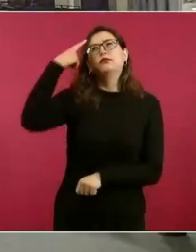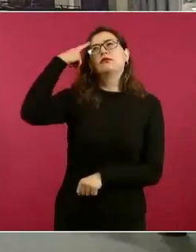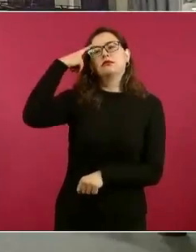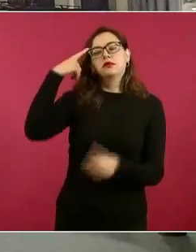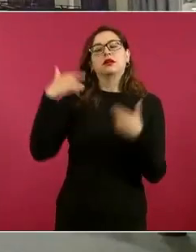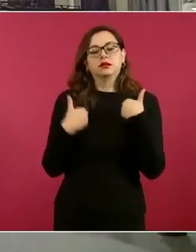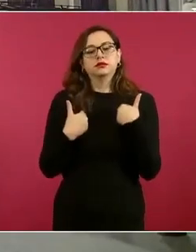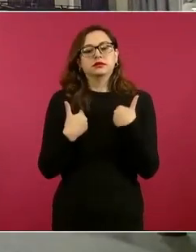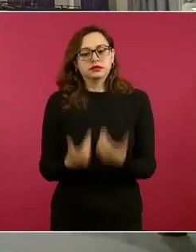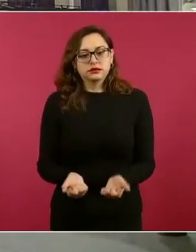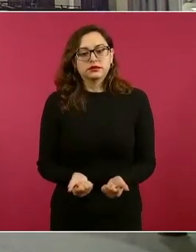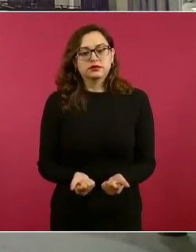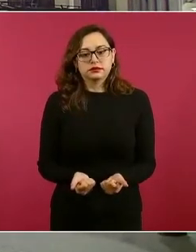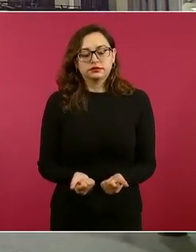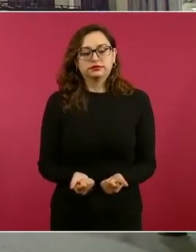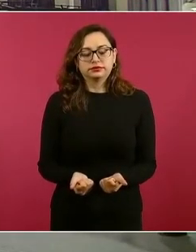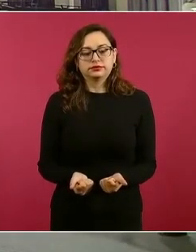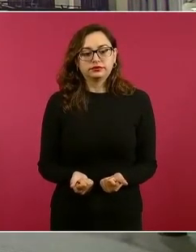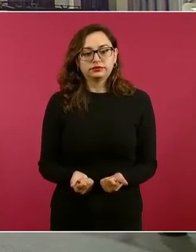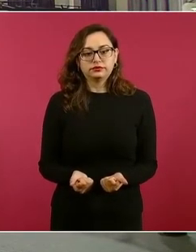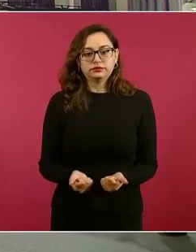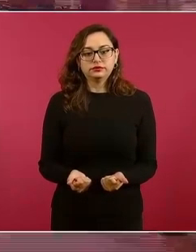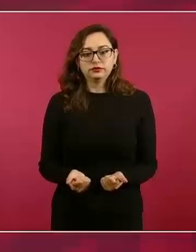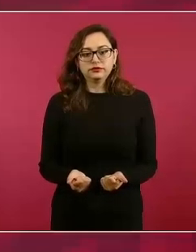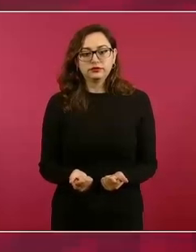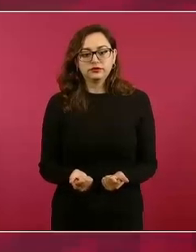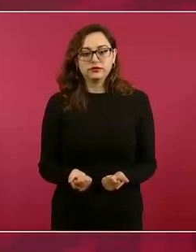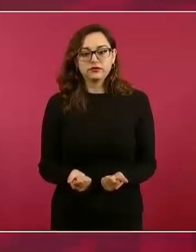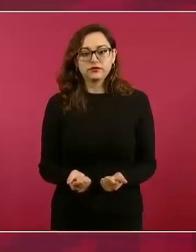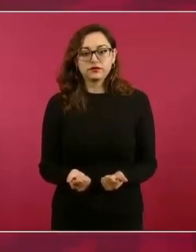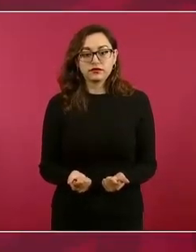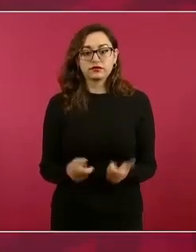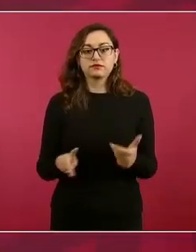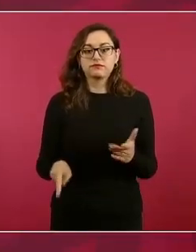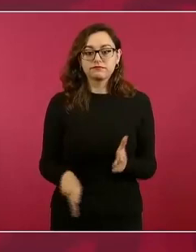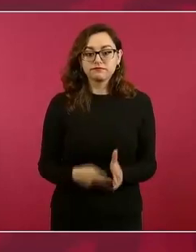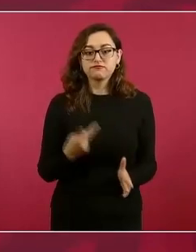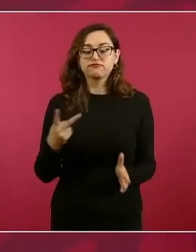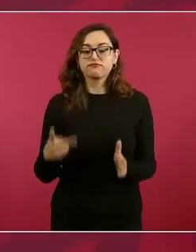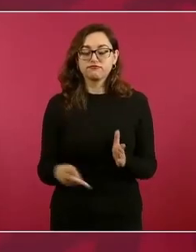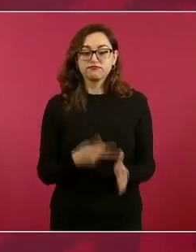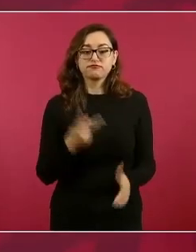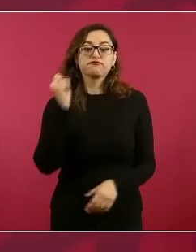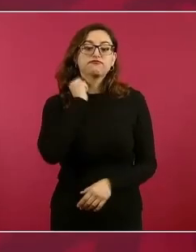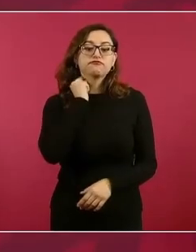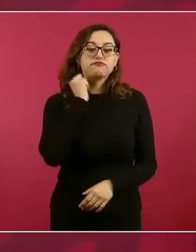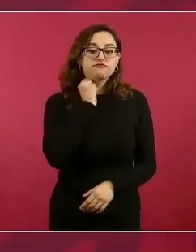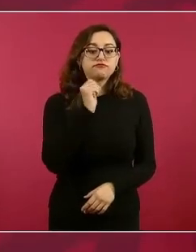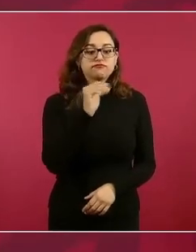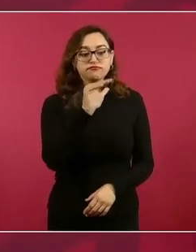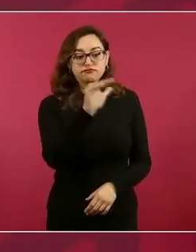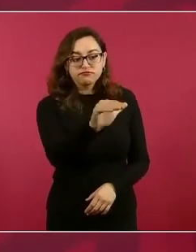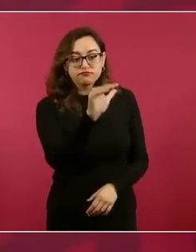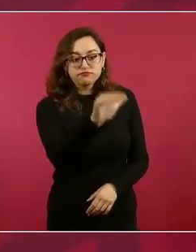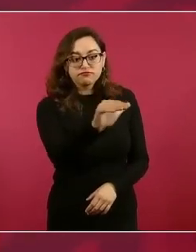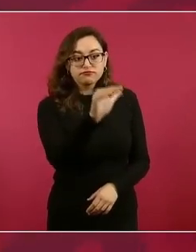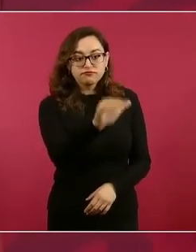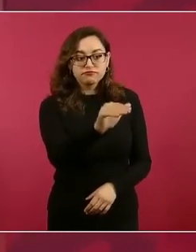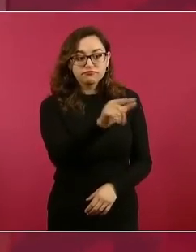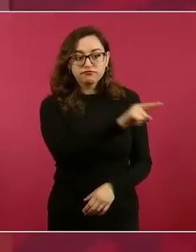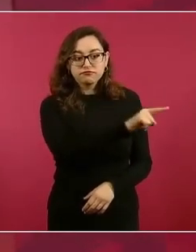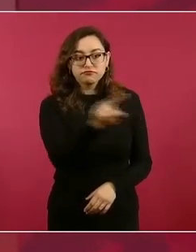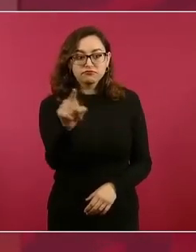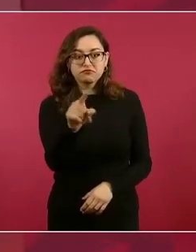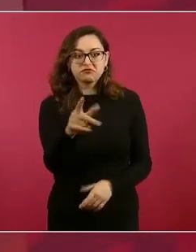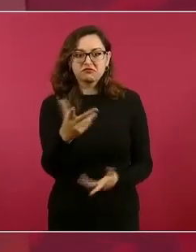Y no voy a dejar de llamar a los senadores que votaron, no que votaron,